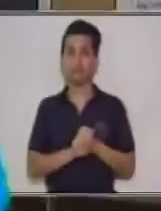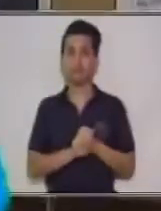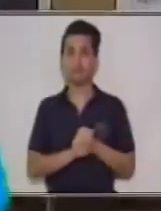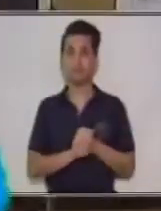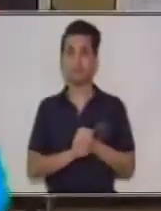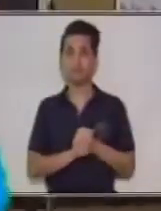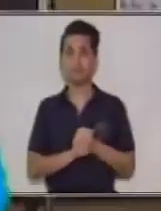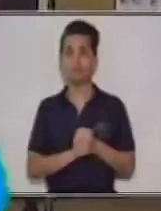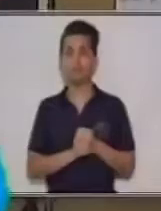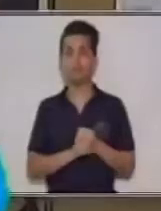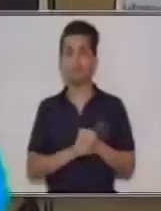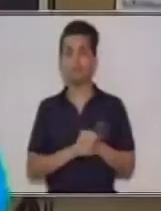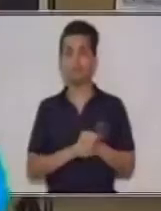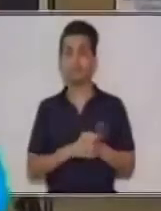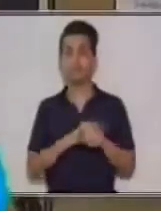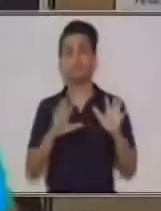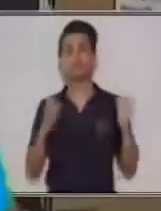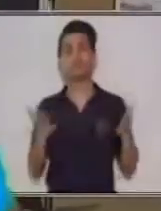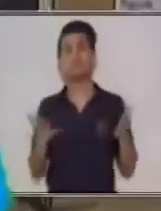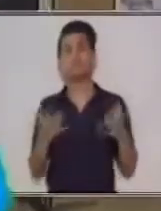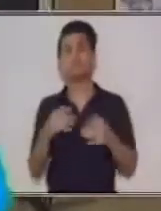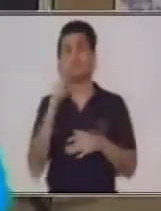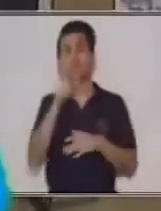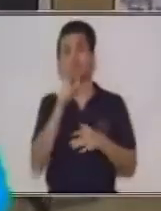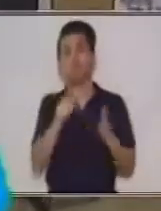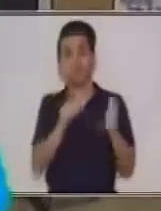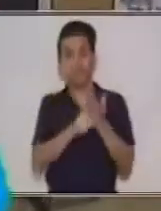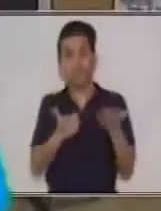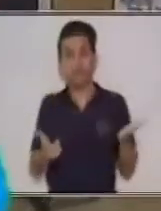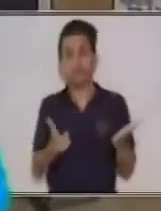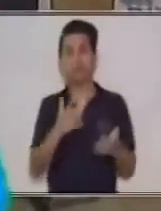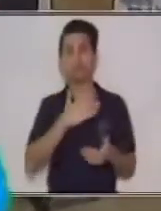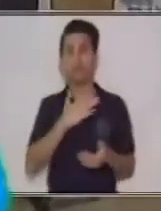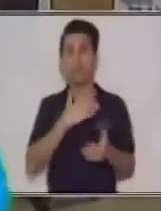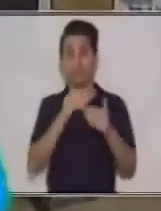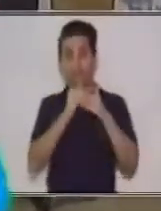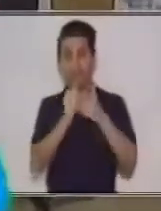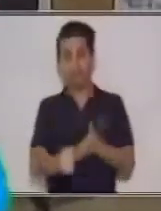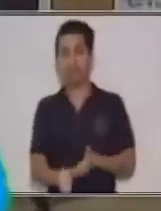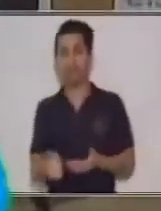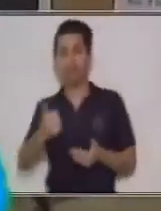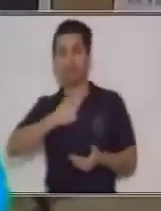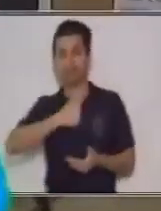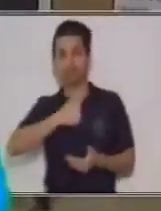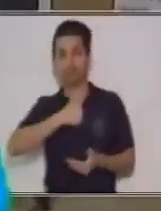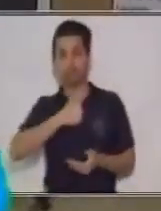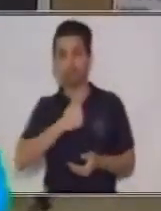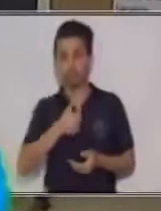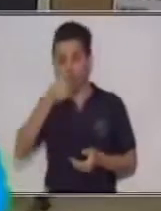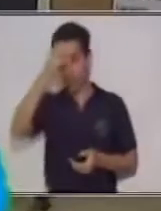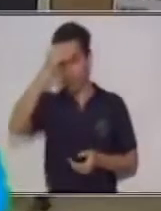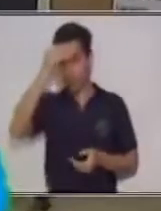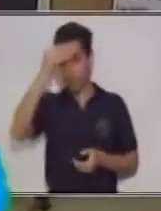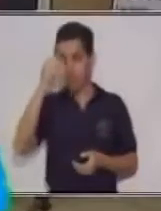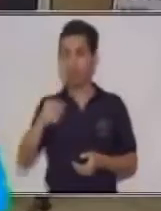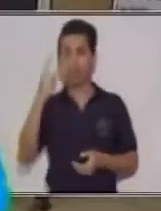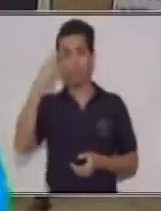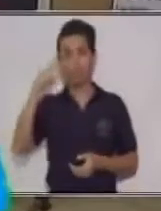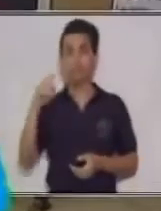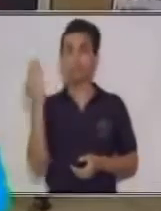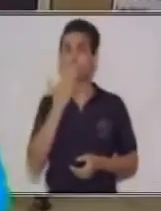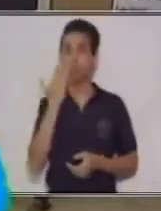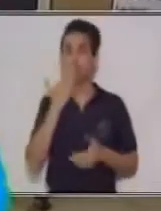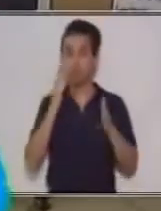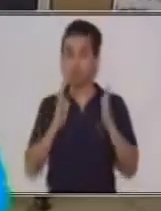con respecto a su guía de autoaprendizaje para estudiantes para el grado de Cuarto Diversificado.